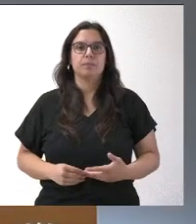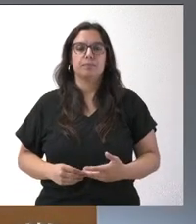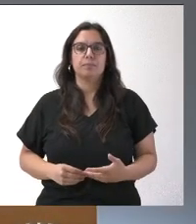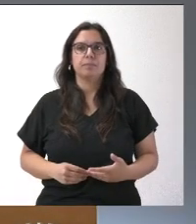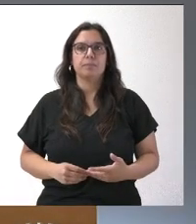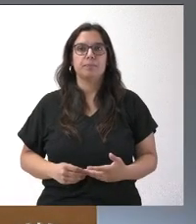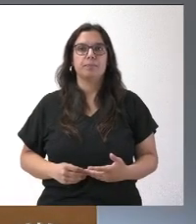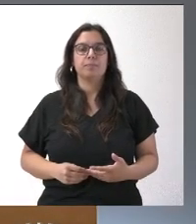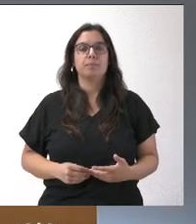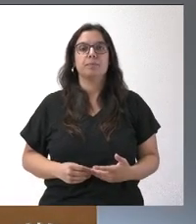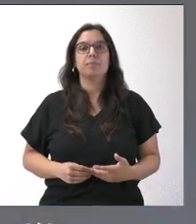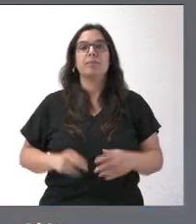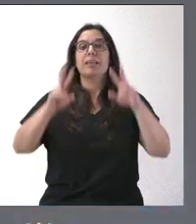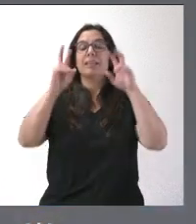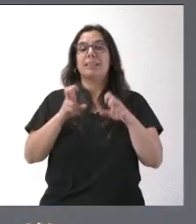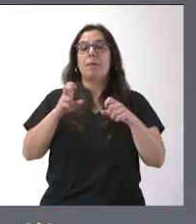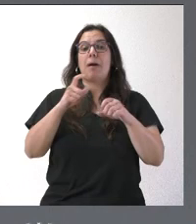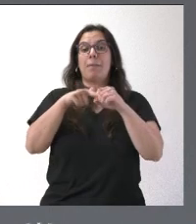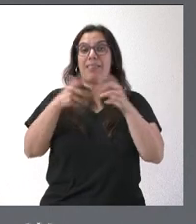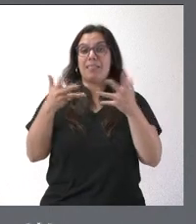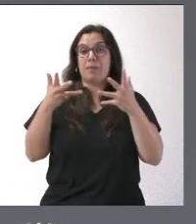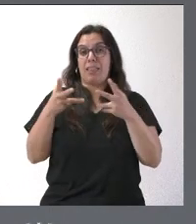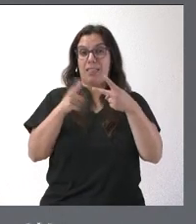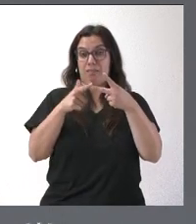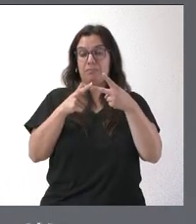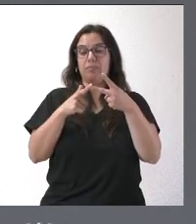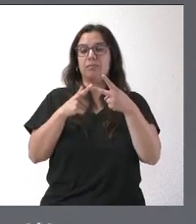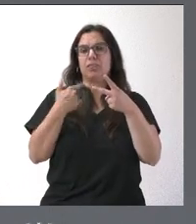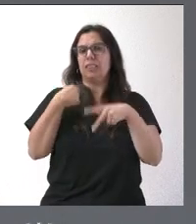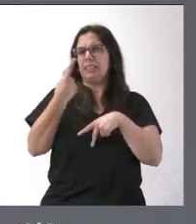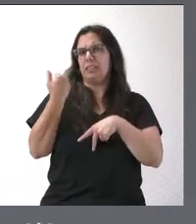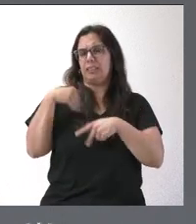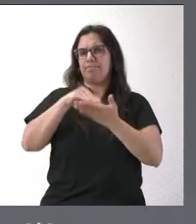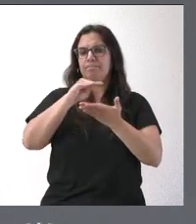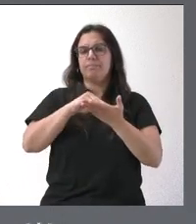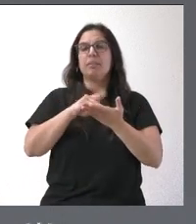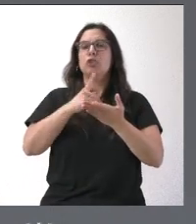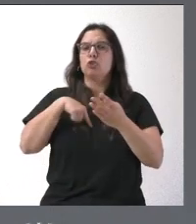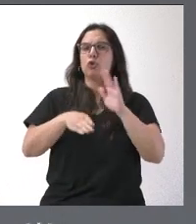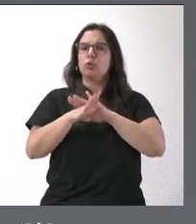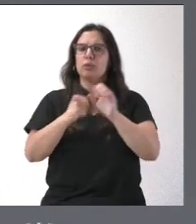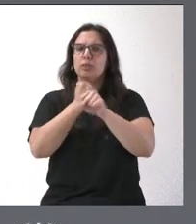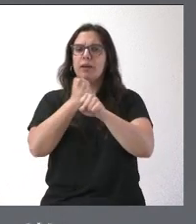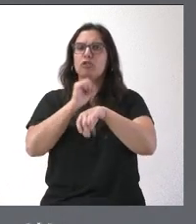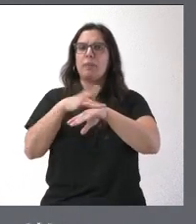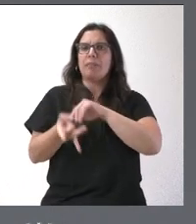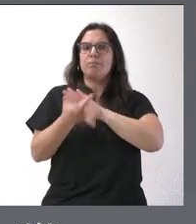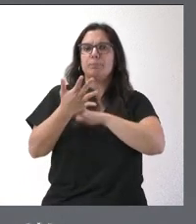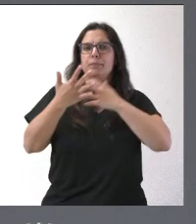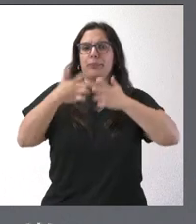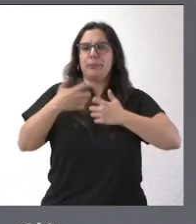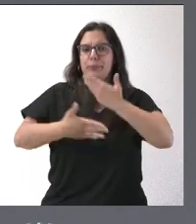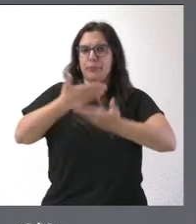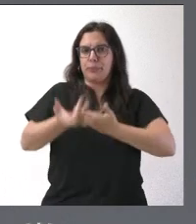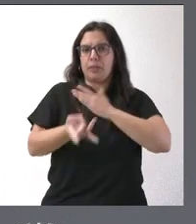Sí, respecto a las plazas de emergencia, como ya he indicado en más ocasiones, seguimos trabajando para la puesta en marcha de esas